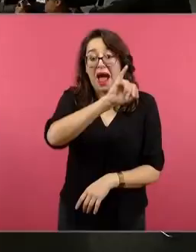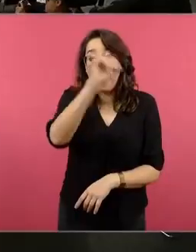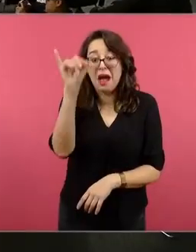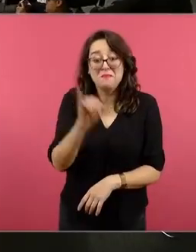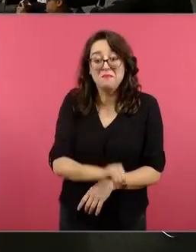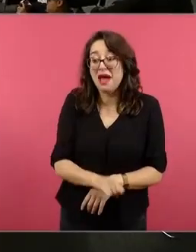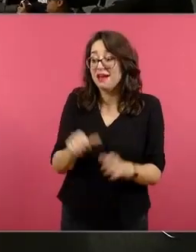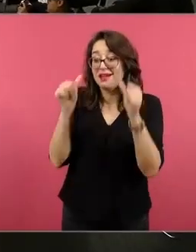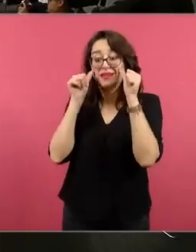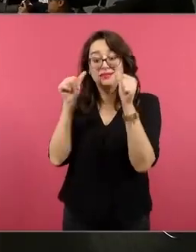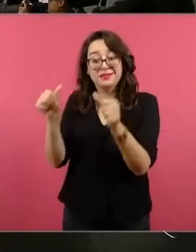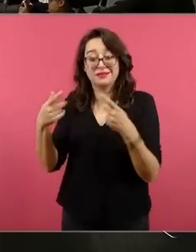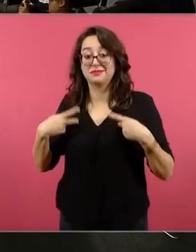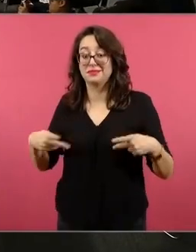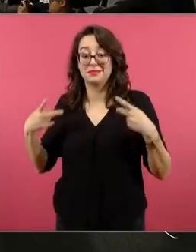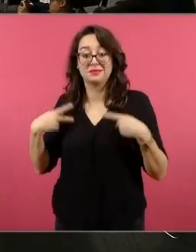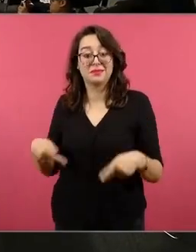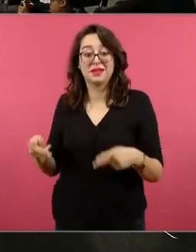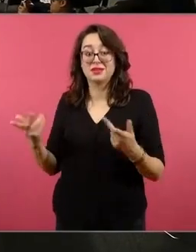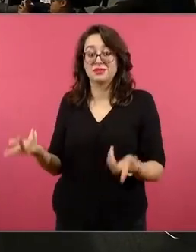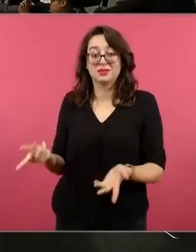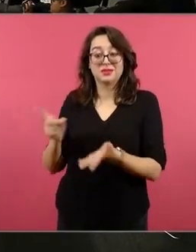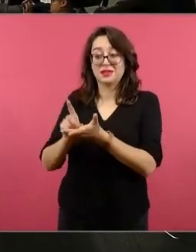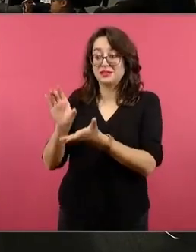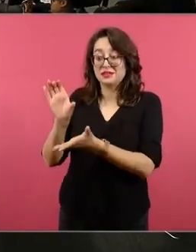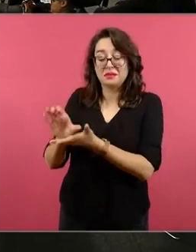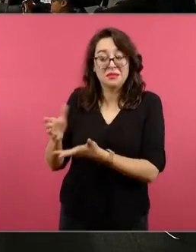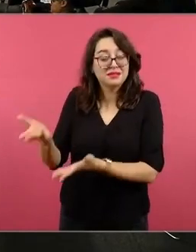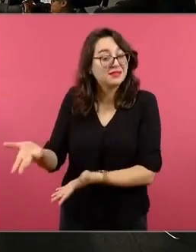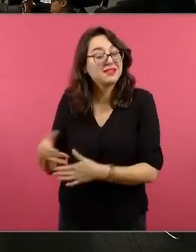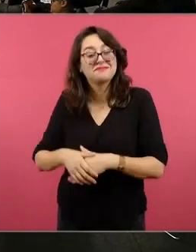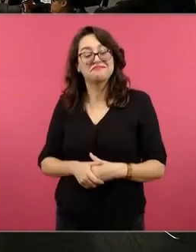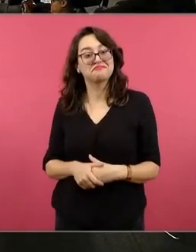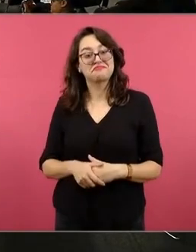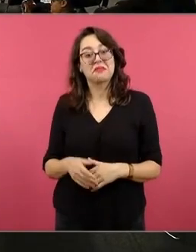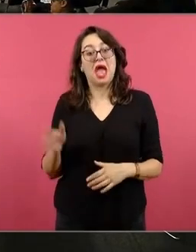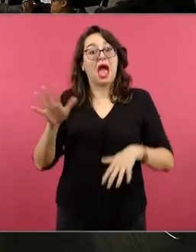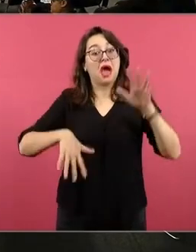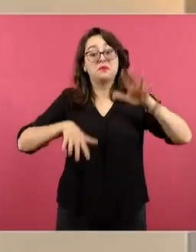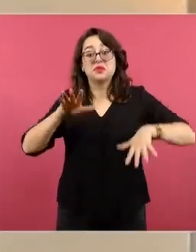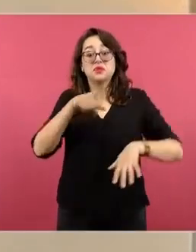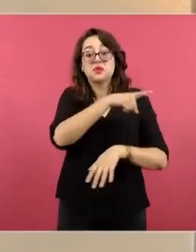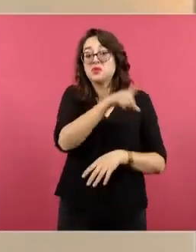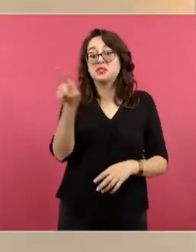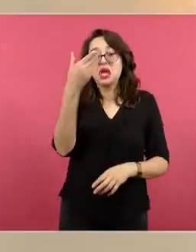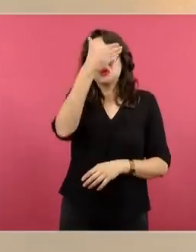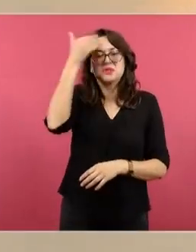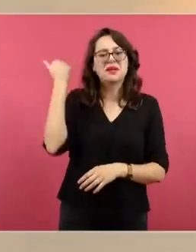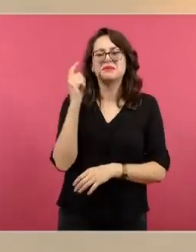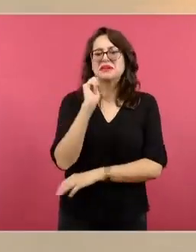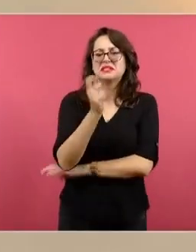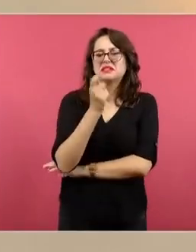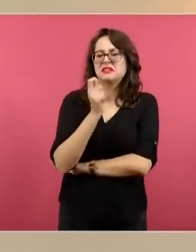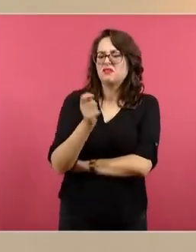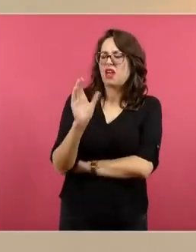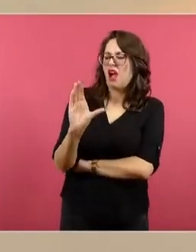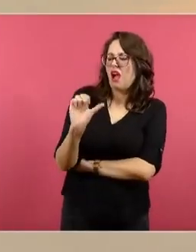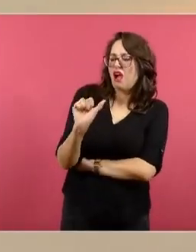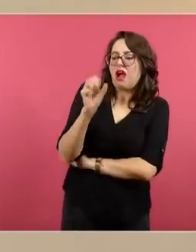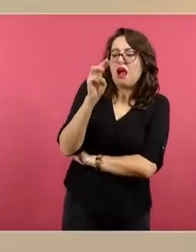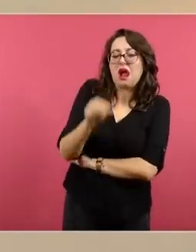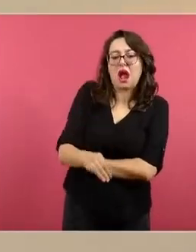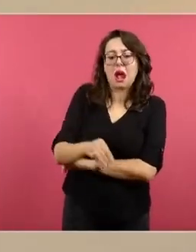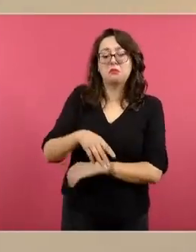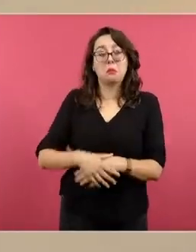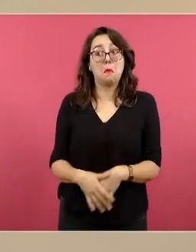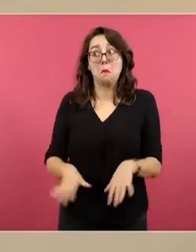padres de familia, que hay algo que se llama Centro de Atención Múltiple, que son escuelas en donde los estudiantes tienen derecho a